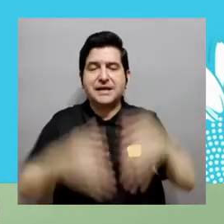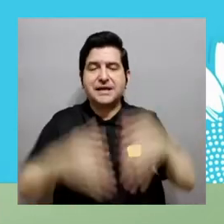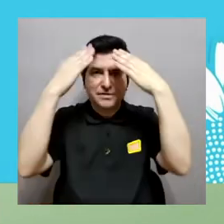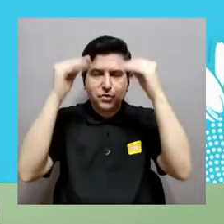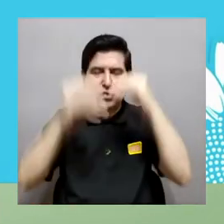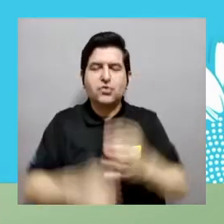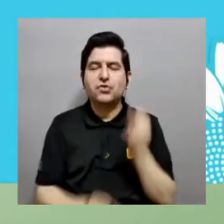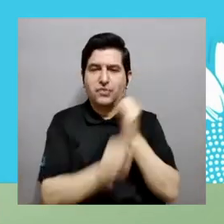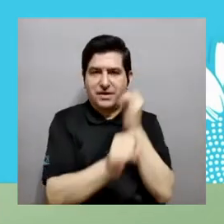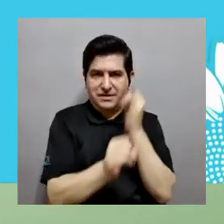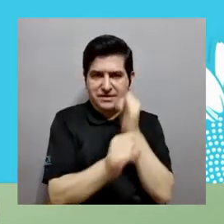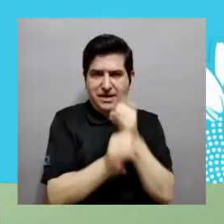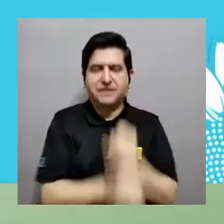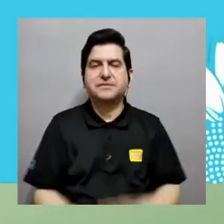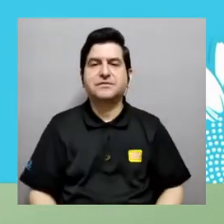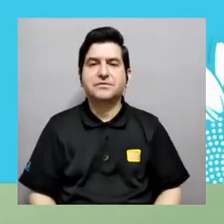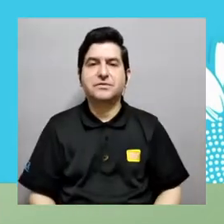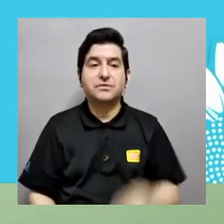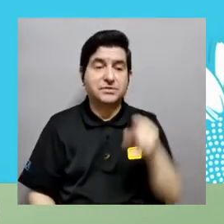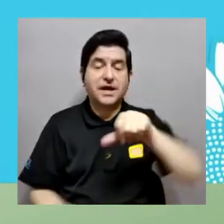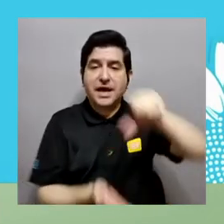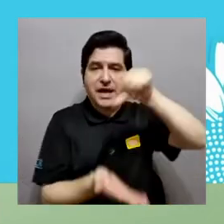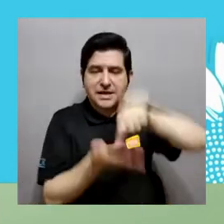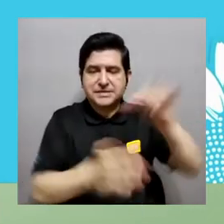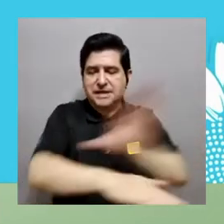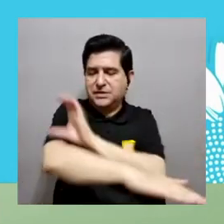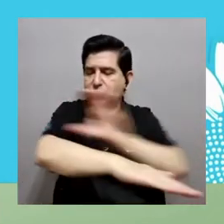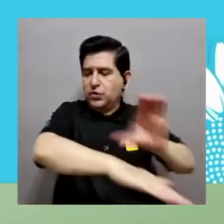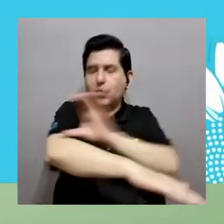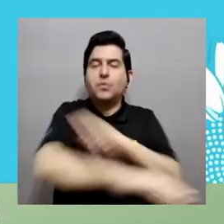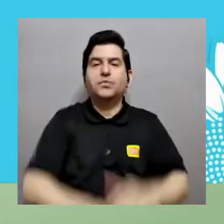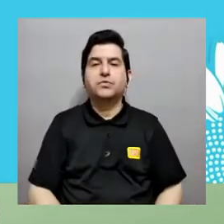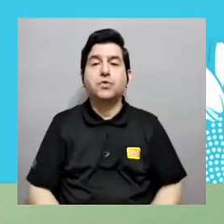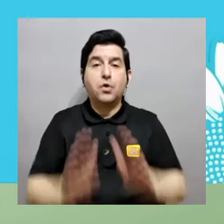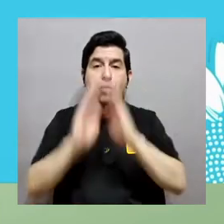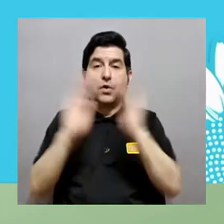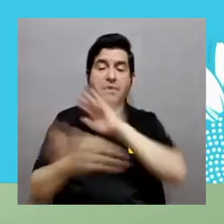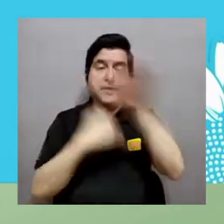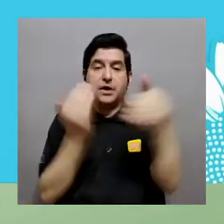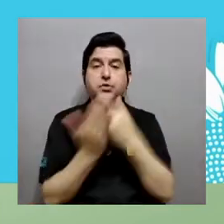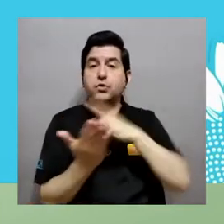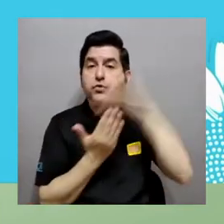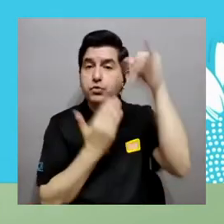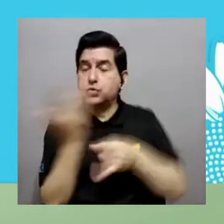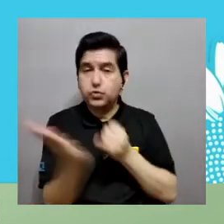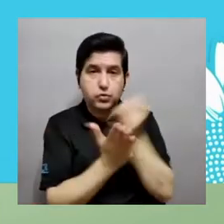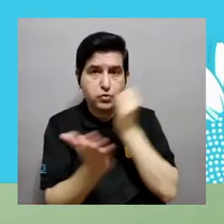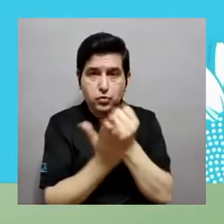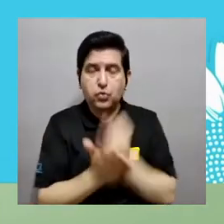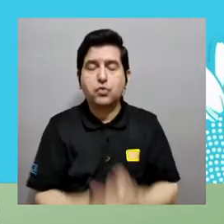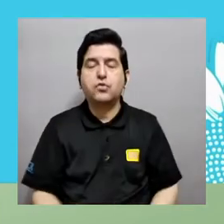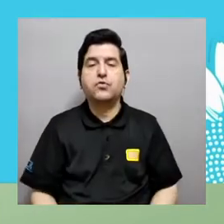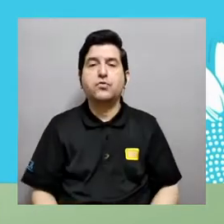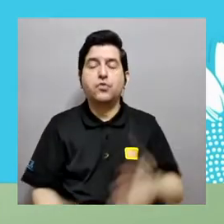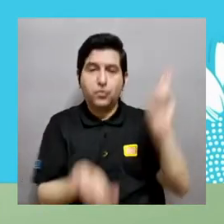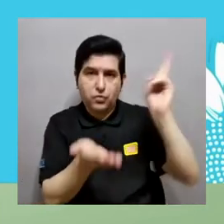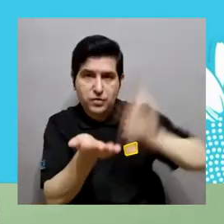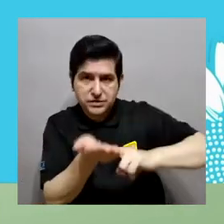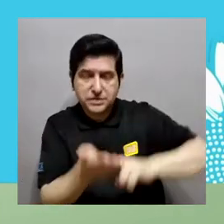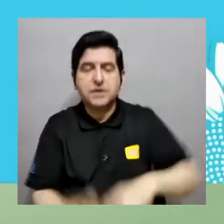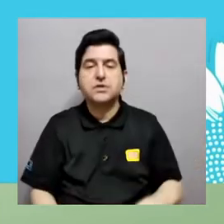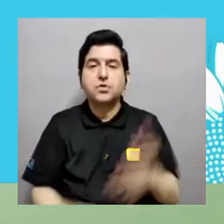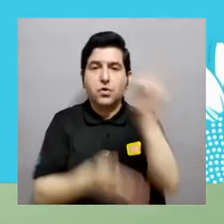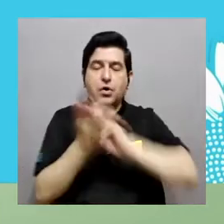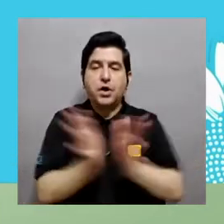2016, actualmente está hospedado en el Centro de Datos Institucional, que está dentro del Centro de Informática, está